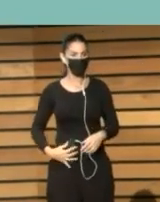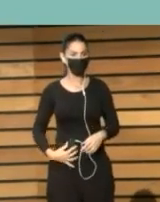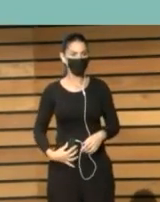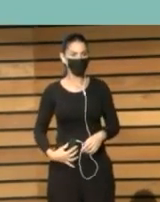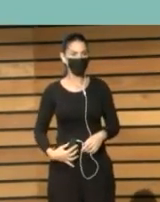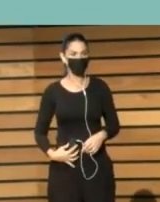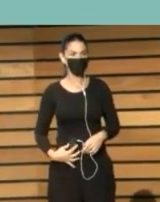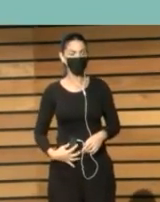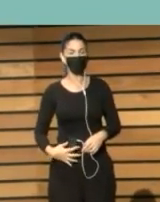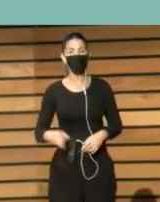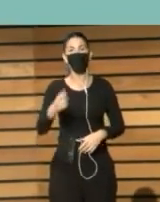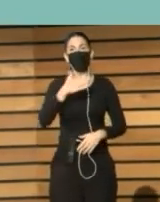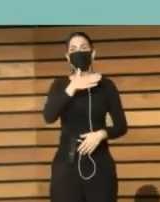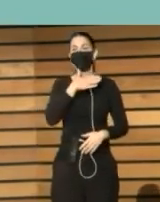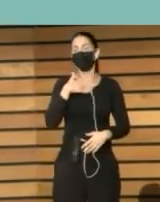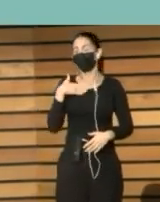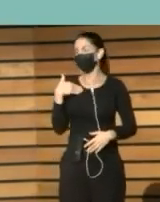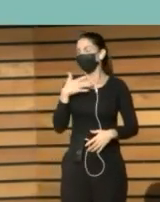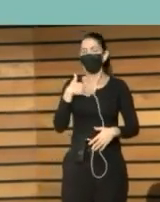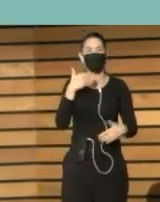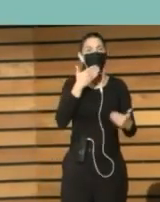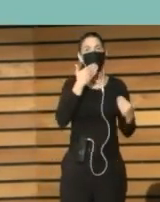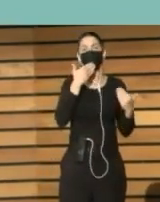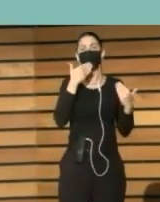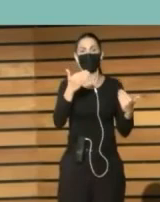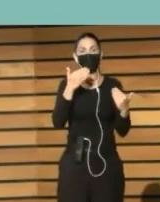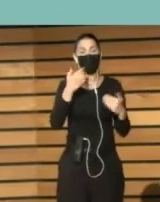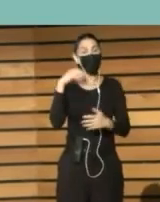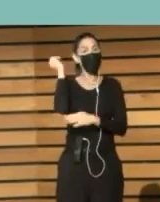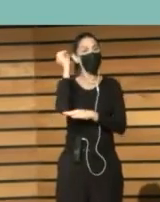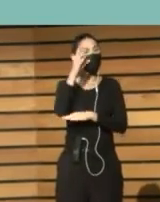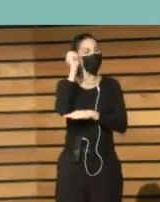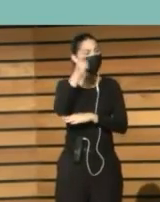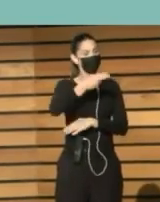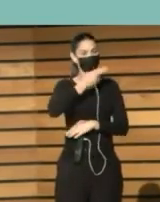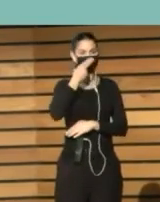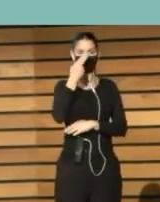Quiero agradecerle Su conferencia Que me ha parecido Muy interesante